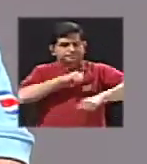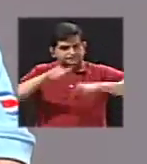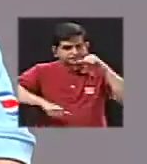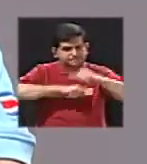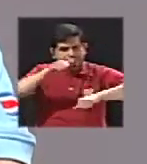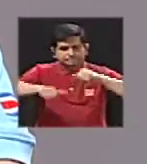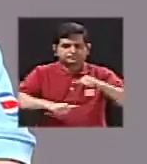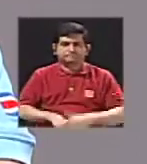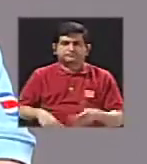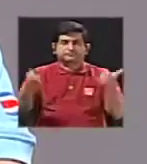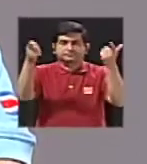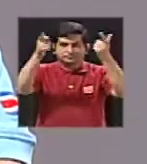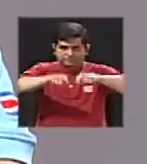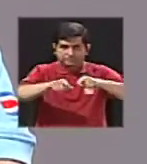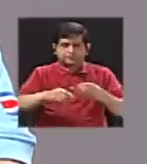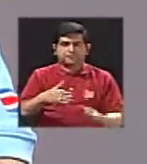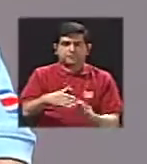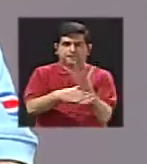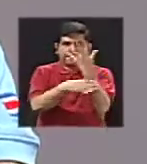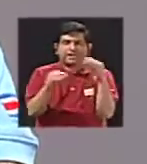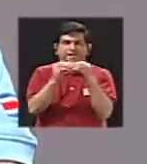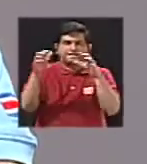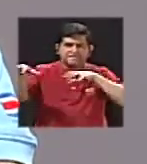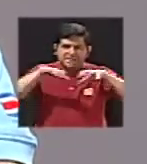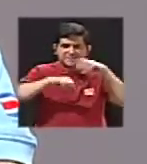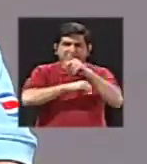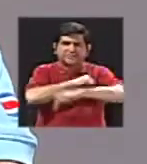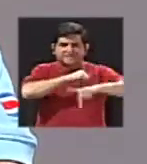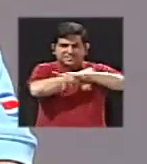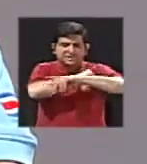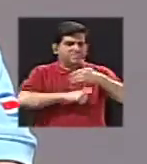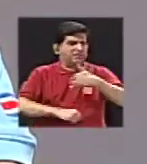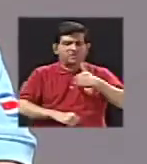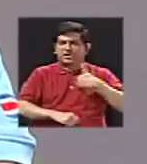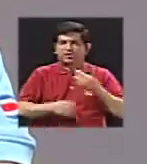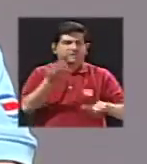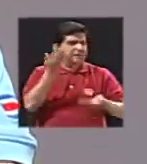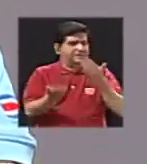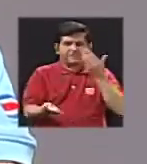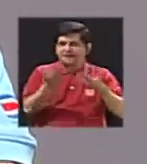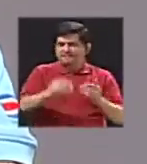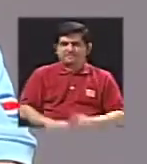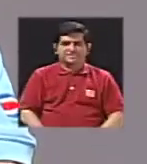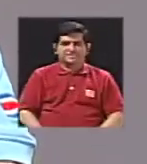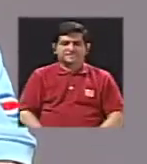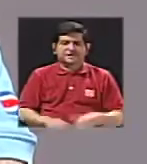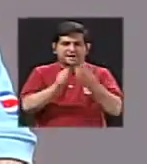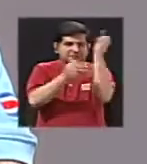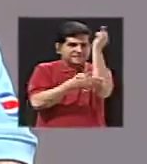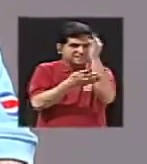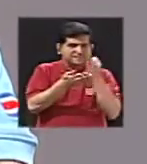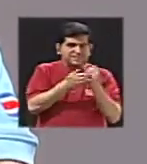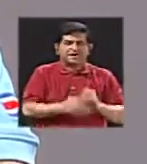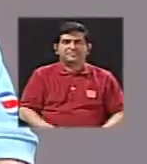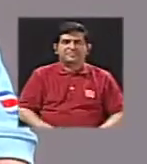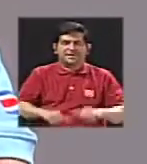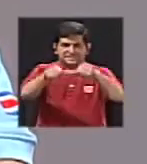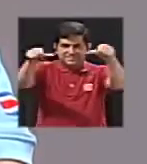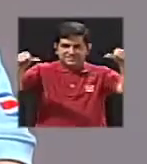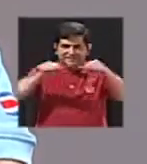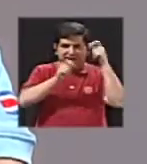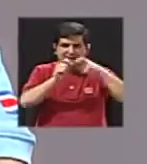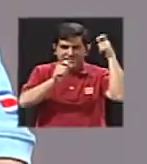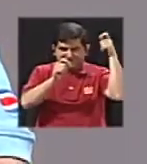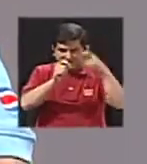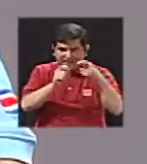en el caso de los volcanes más activos del país que no tenemos por ejemplo mapas de zonificación y cosas de